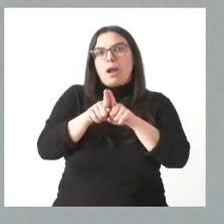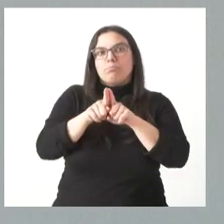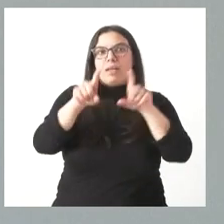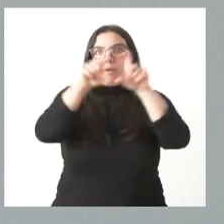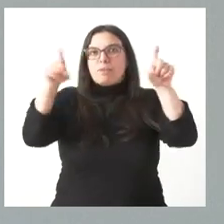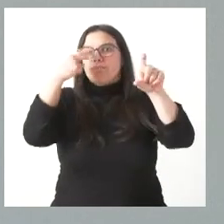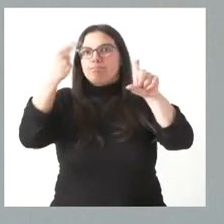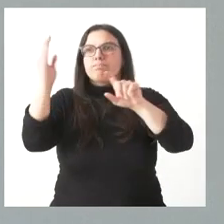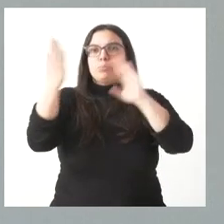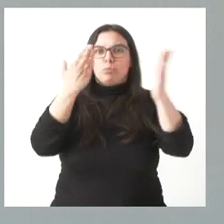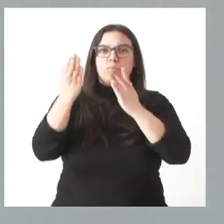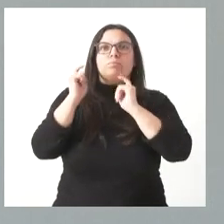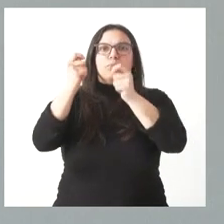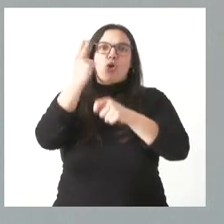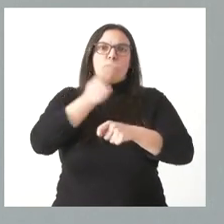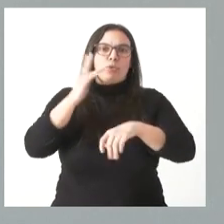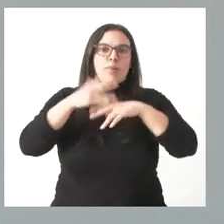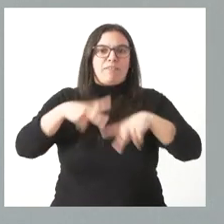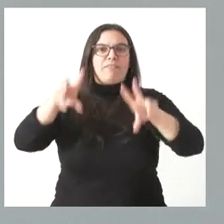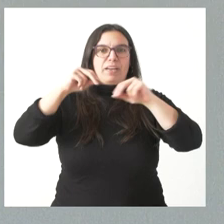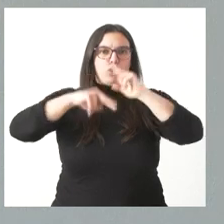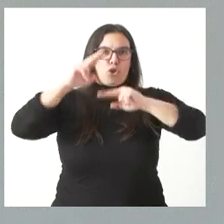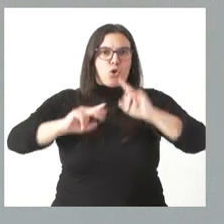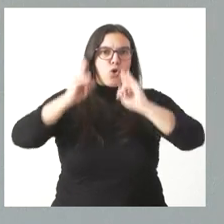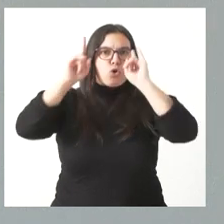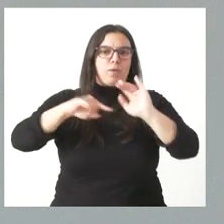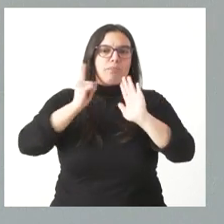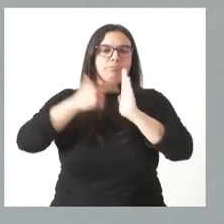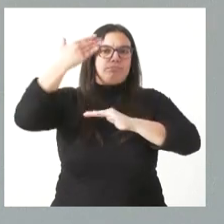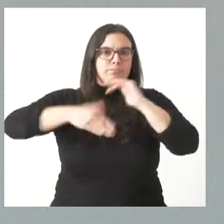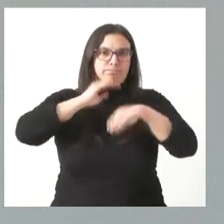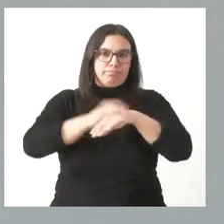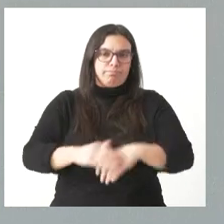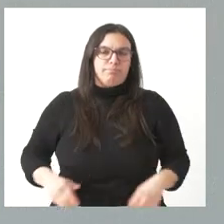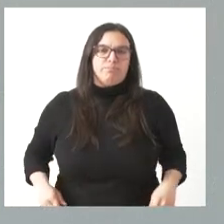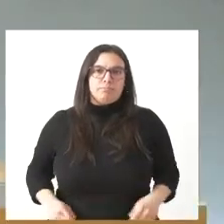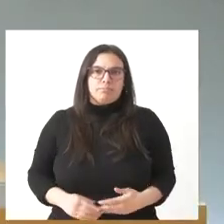de adjudicatarios que sí se comprometan a terminar la obra en el plazo y en el tiempo que deseamos.